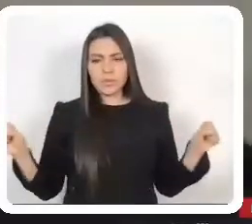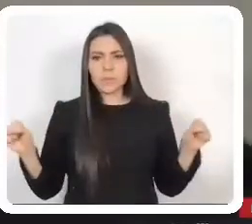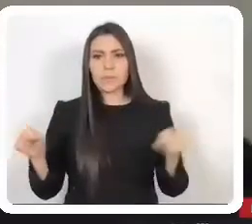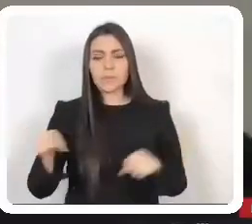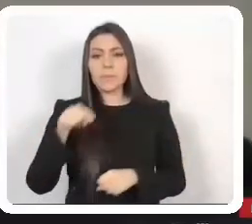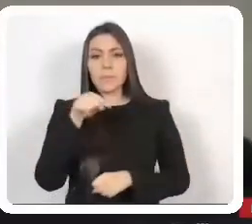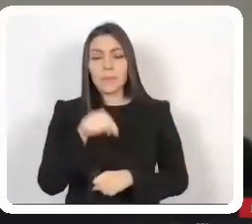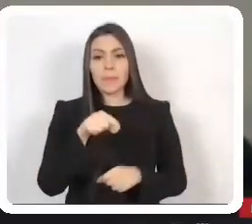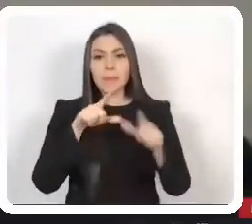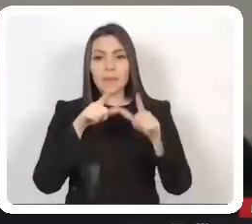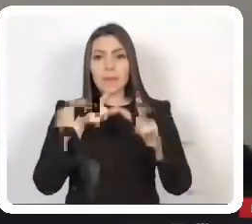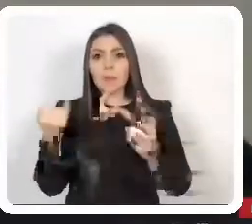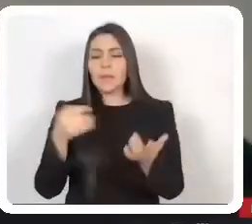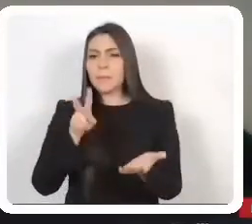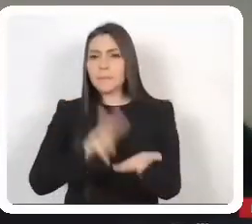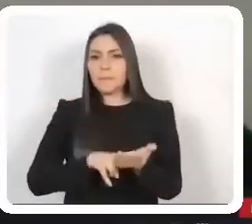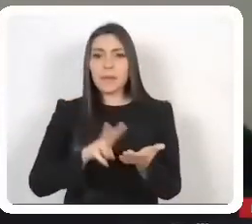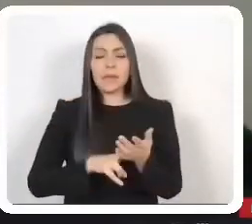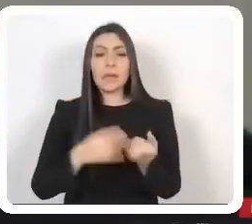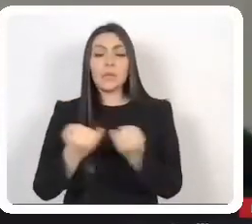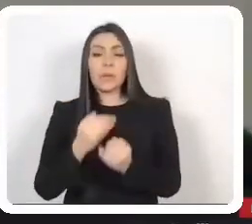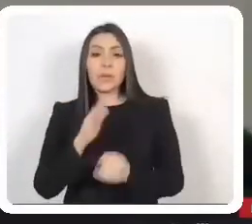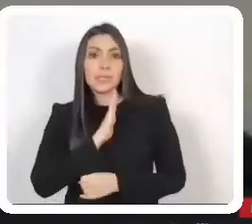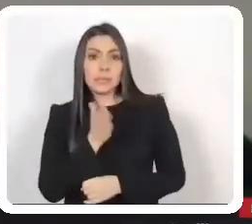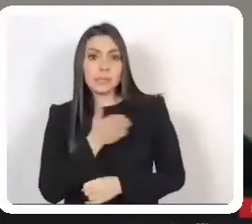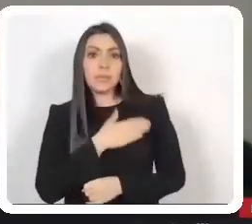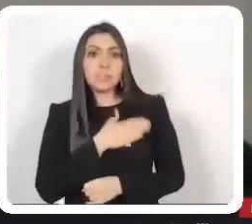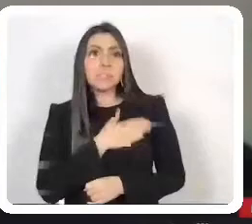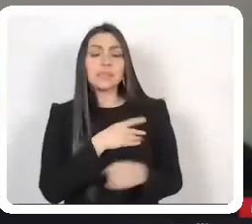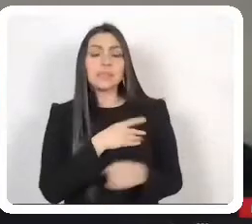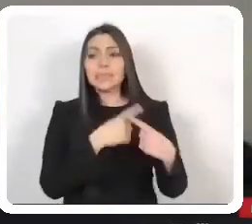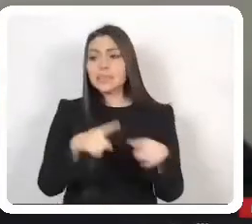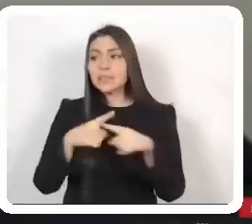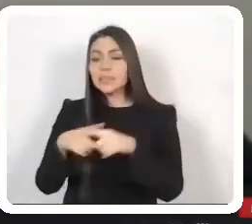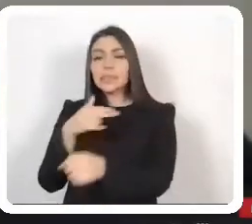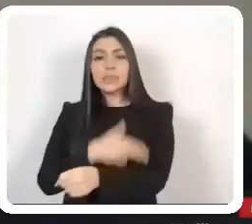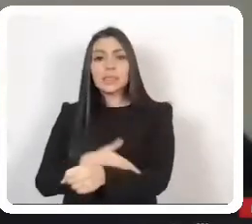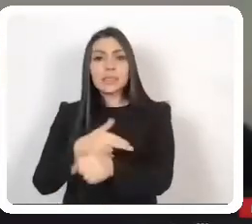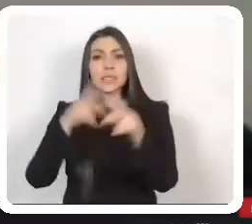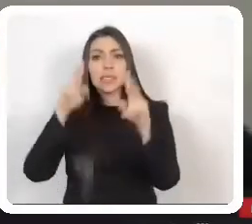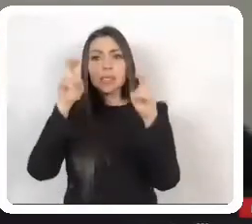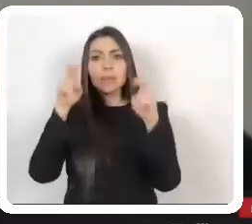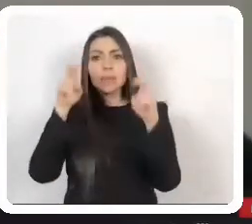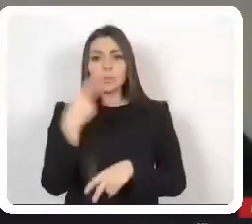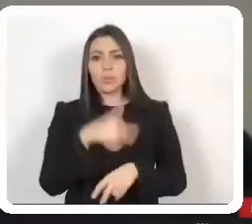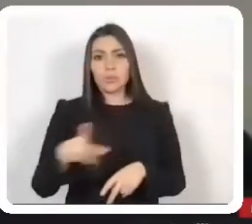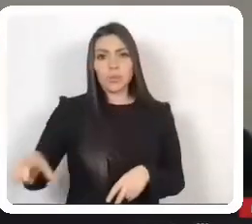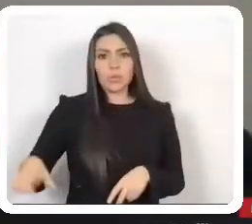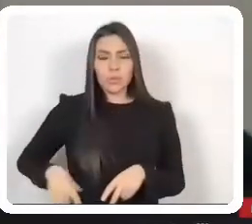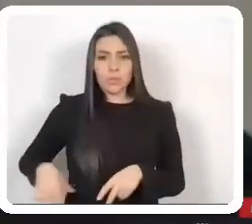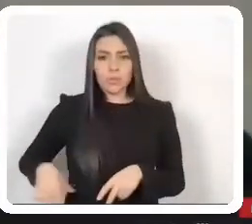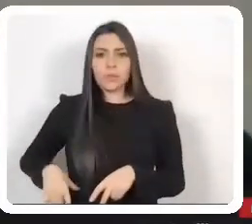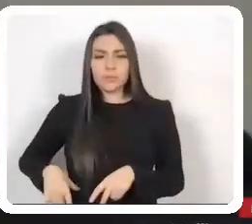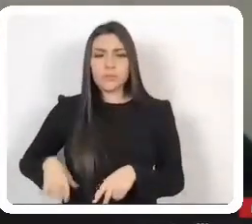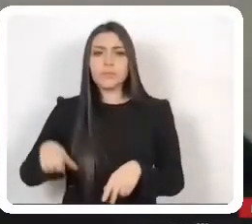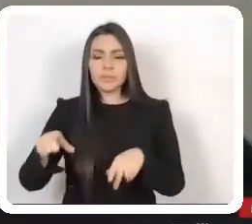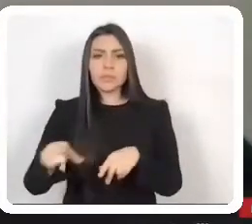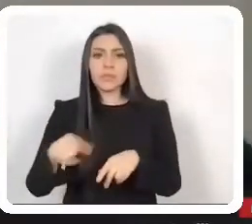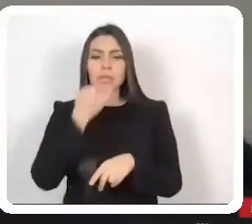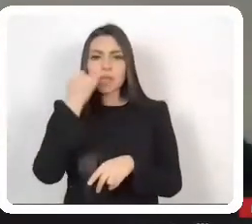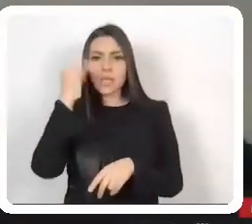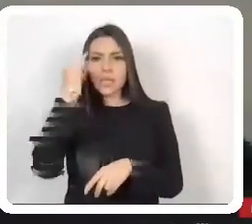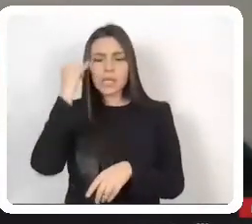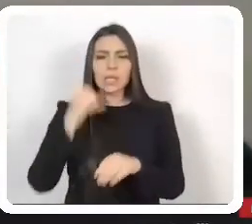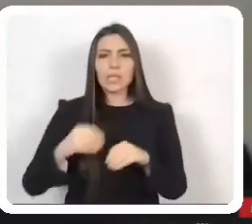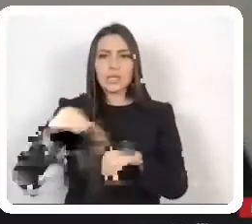válidas, al igual que el español, para cualquier asunto o trámite de carácter público. Que se incorporen las lenguas indígenas en diversos